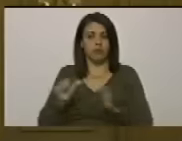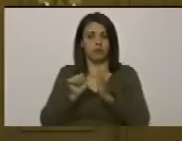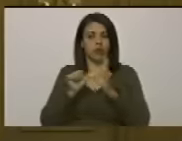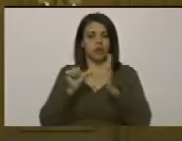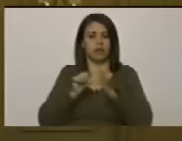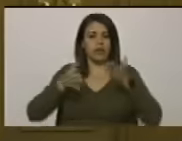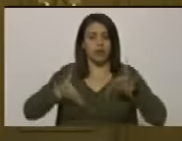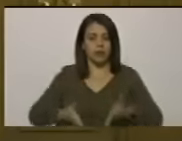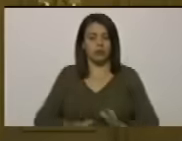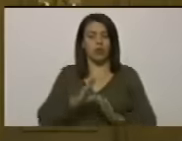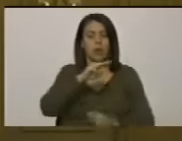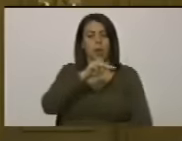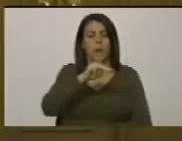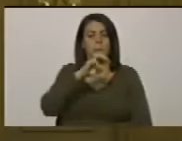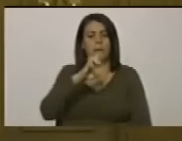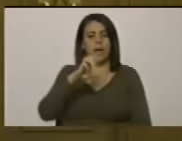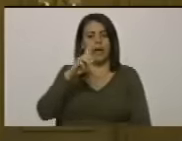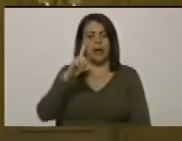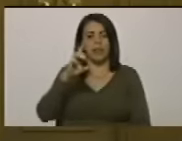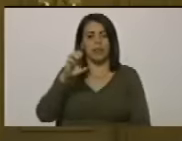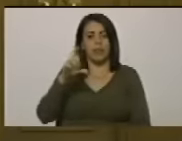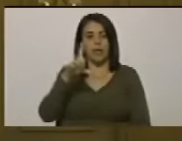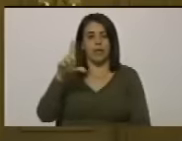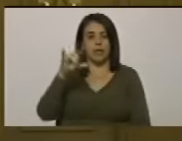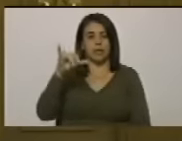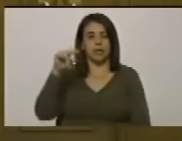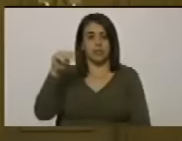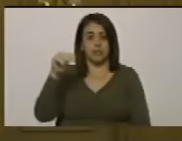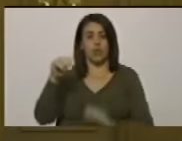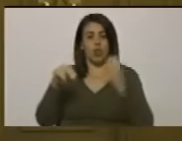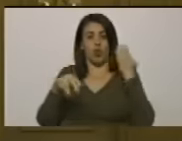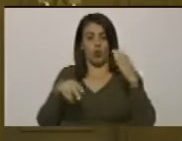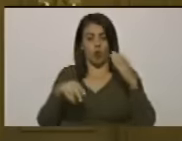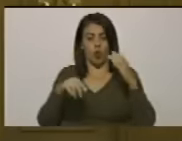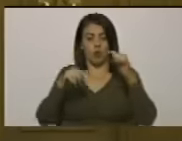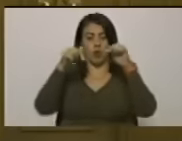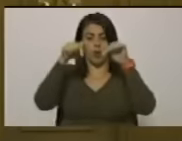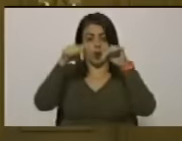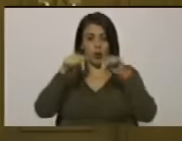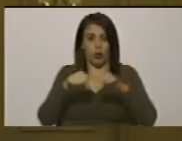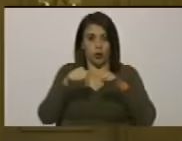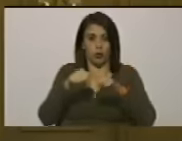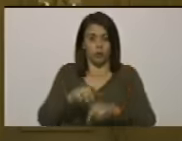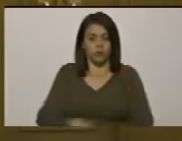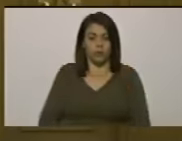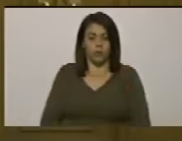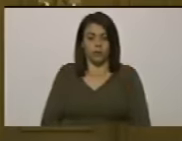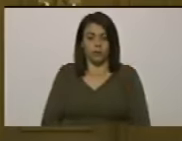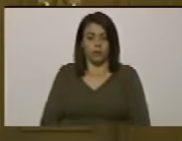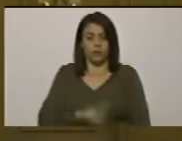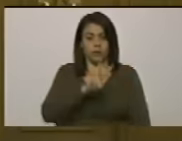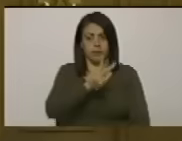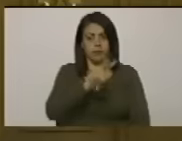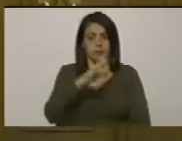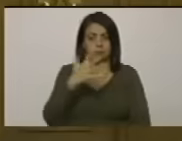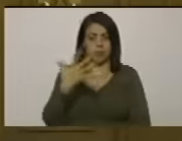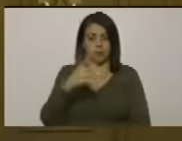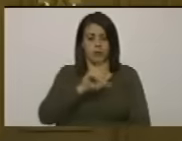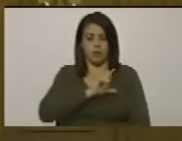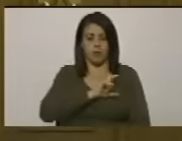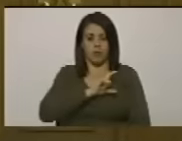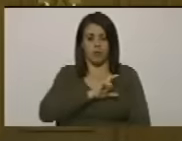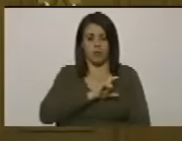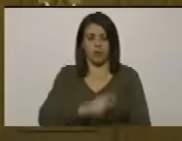Medellín Colombia que hoy por cierto 25 de